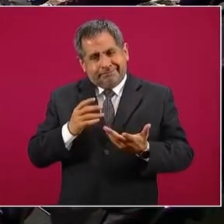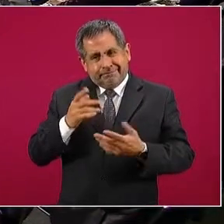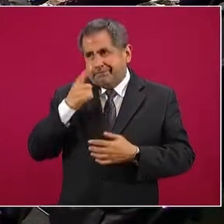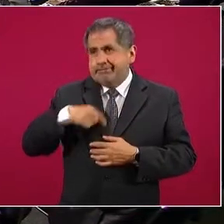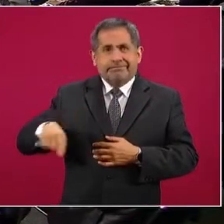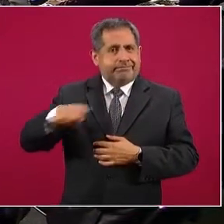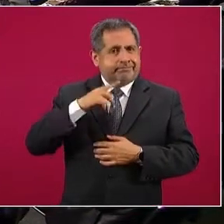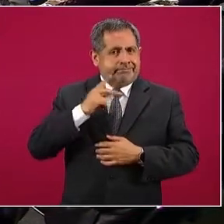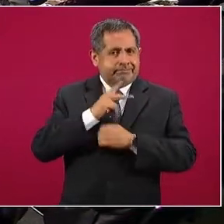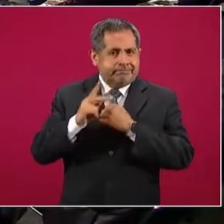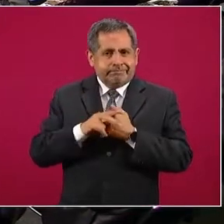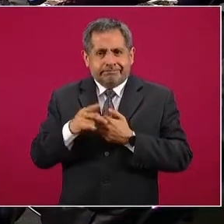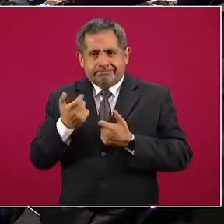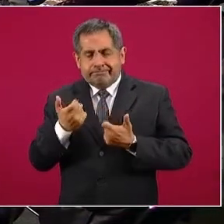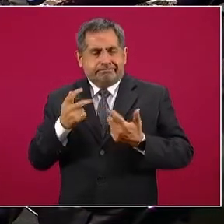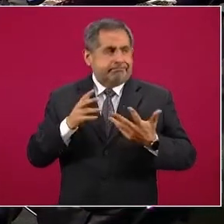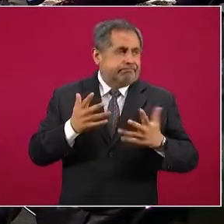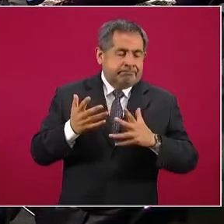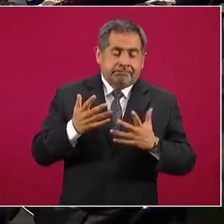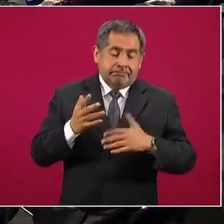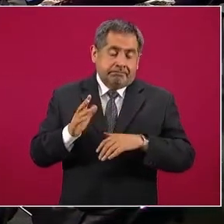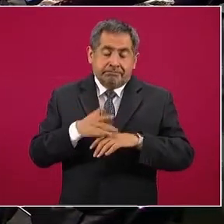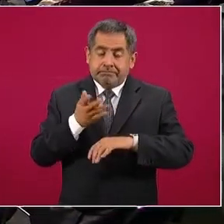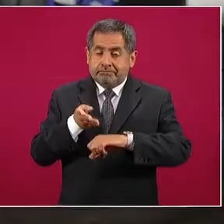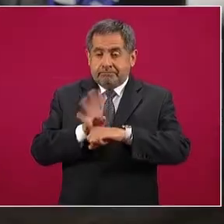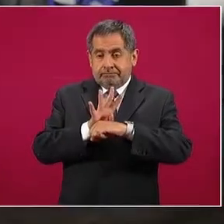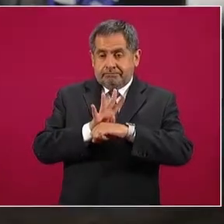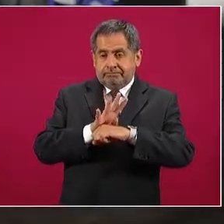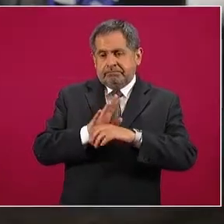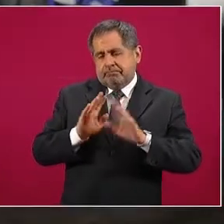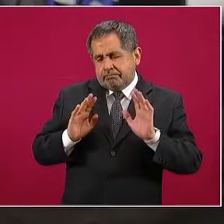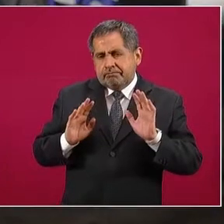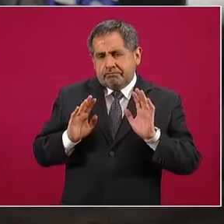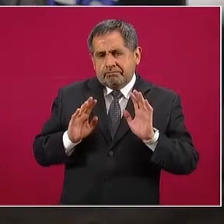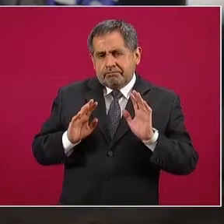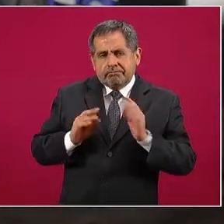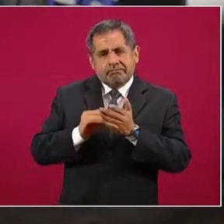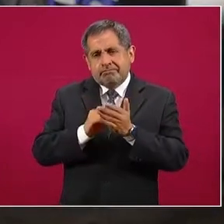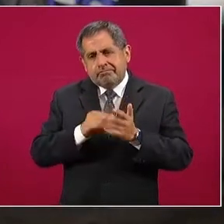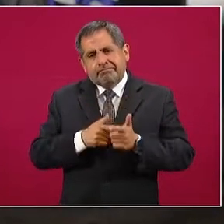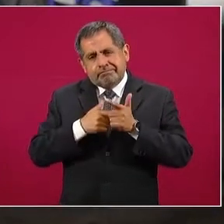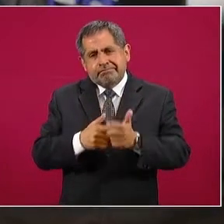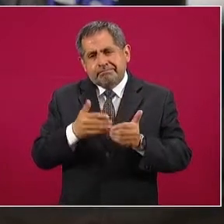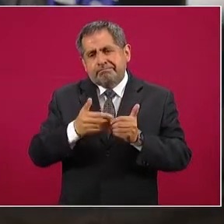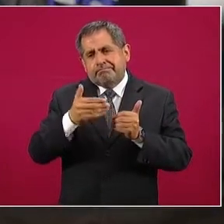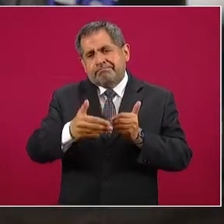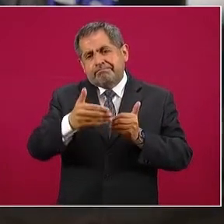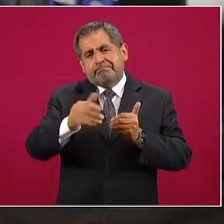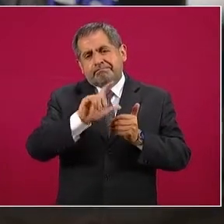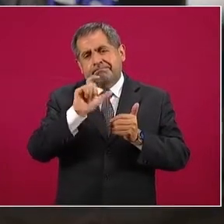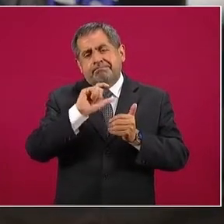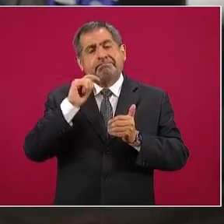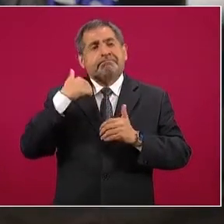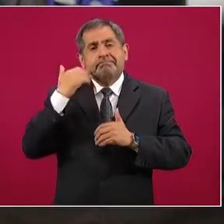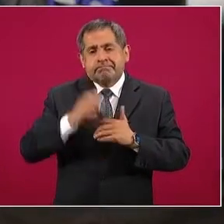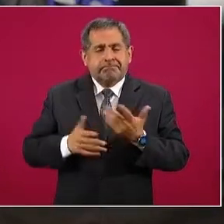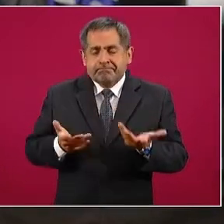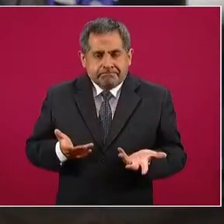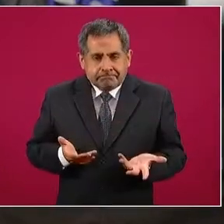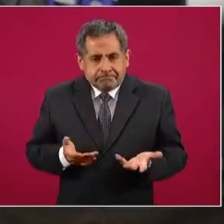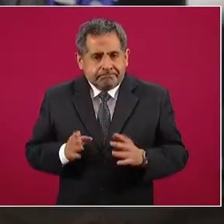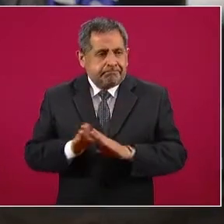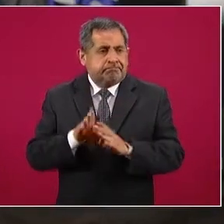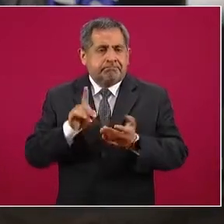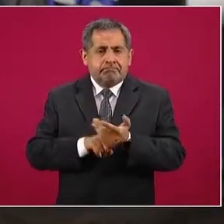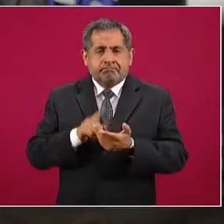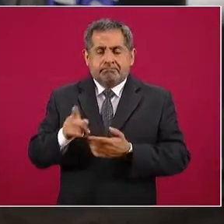incertidumbre económica, porque la pandemia vaya, va a seguir y todavía no sabemos hasta cuándo? Entonces, que eso no solamente